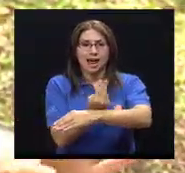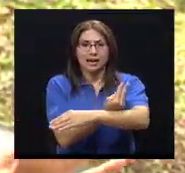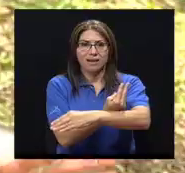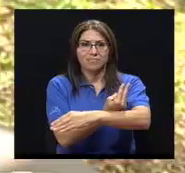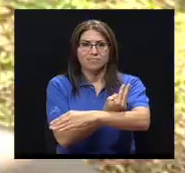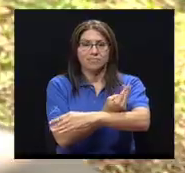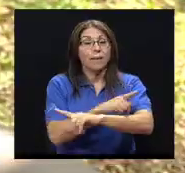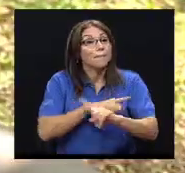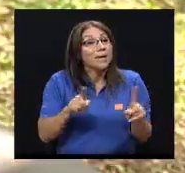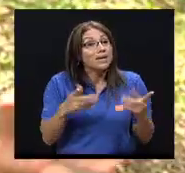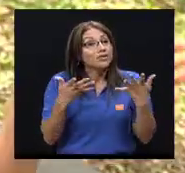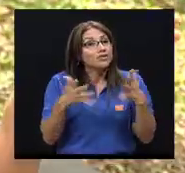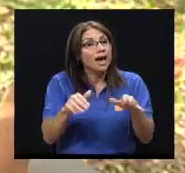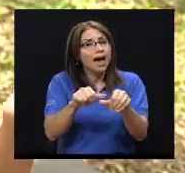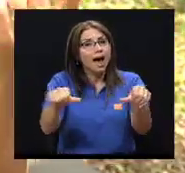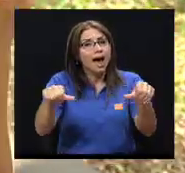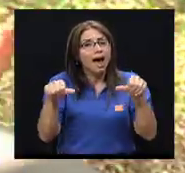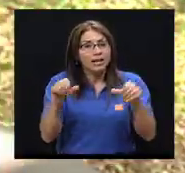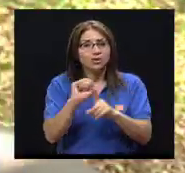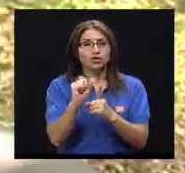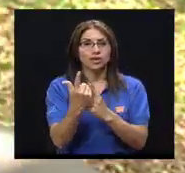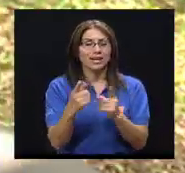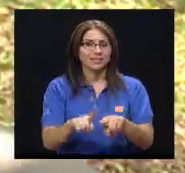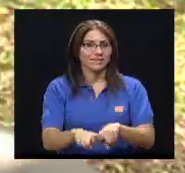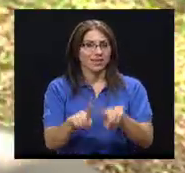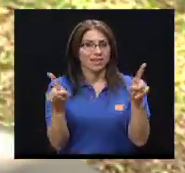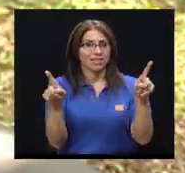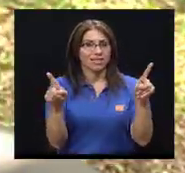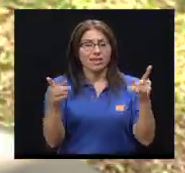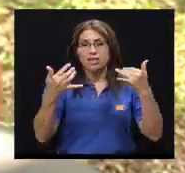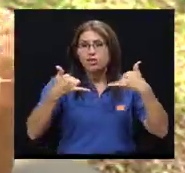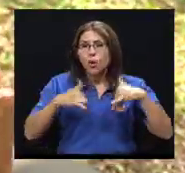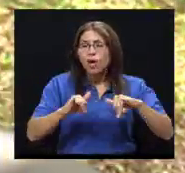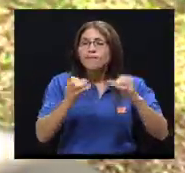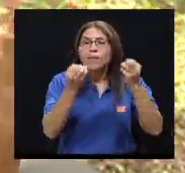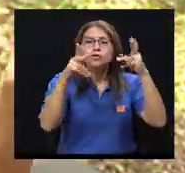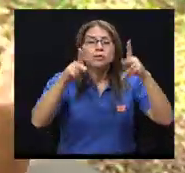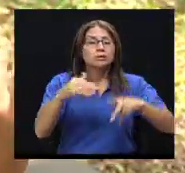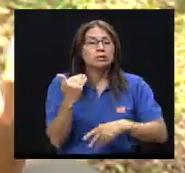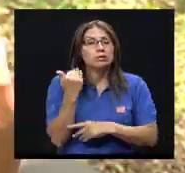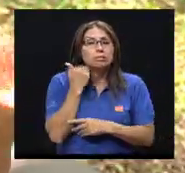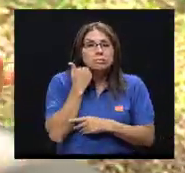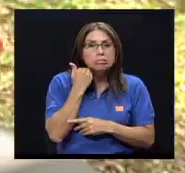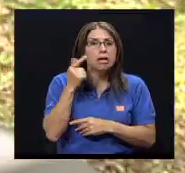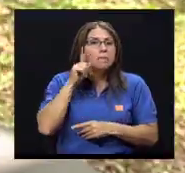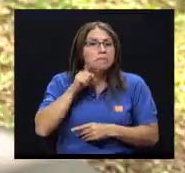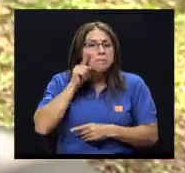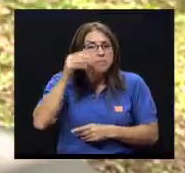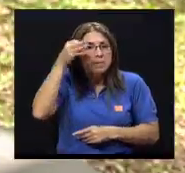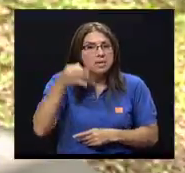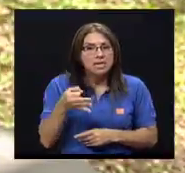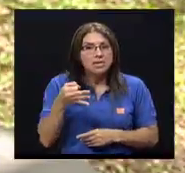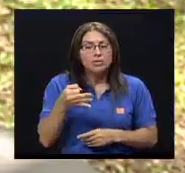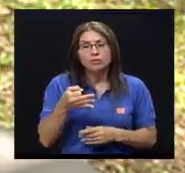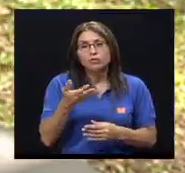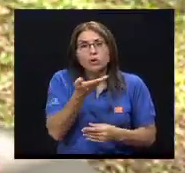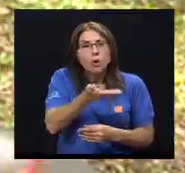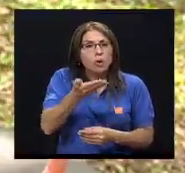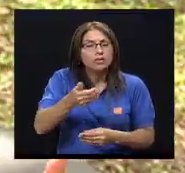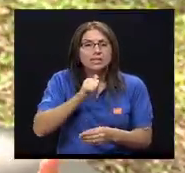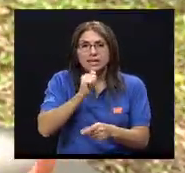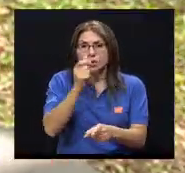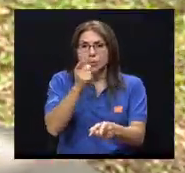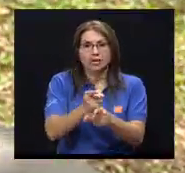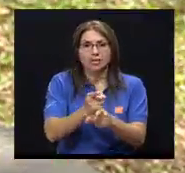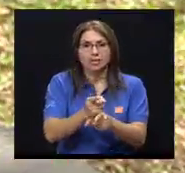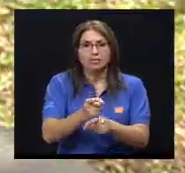la parte social es diferente, porque todavía se manejan muchos mitos, muchas ideas erróneas, muchos conceptos que no son los más correctos.